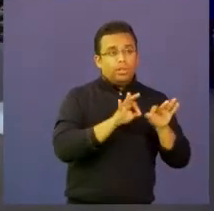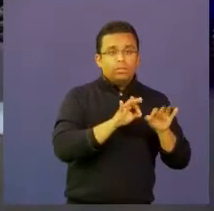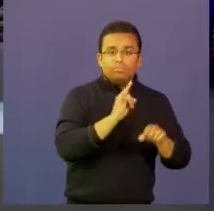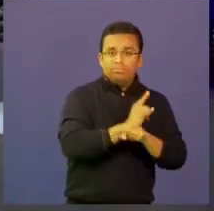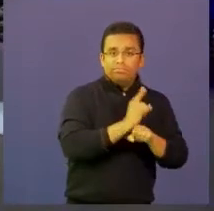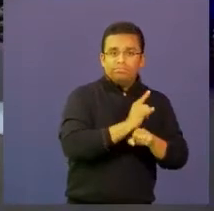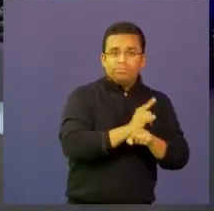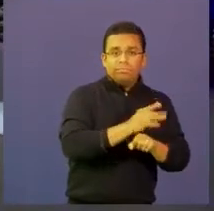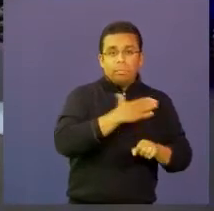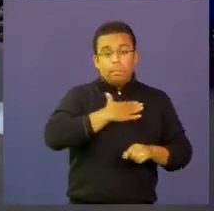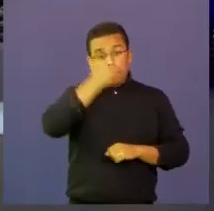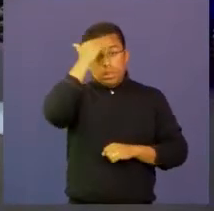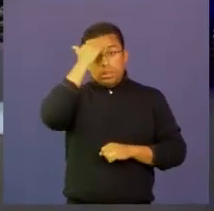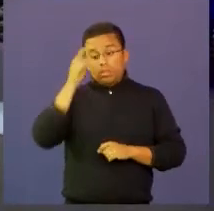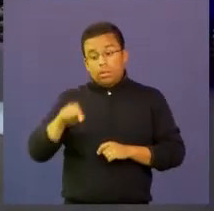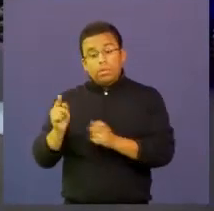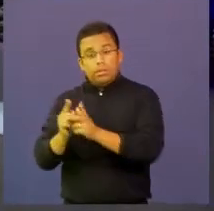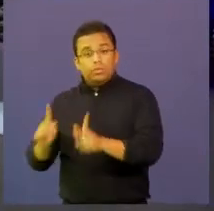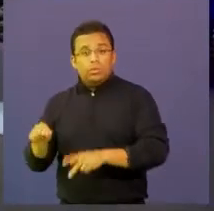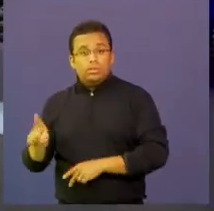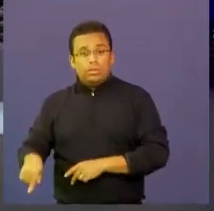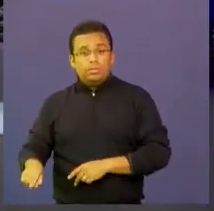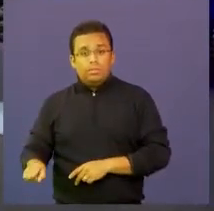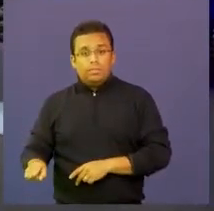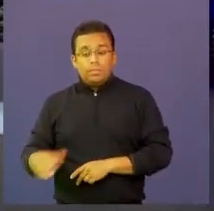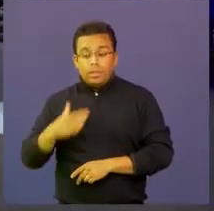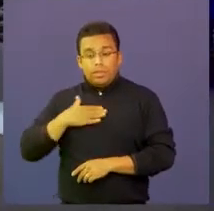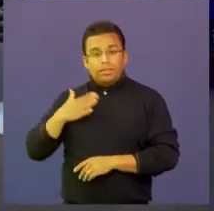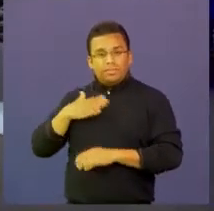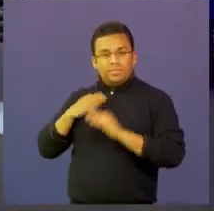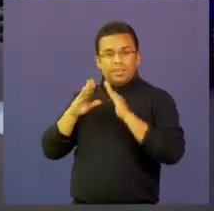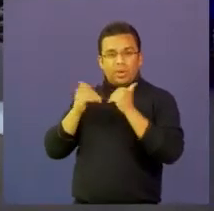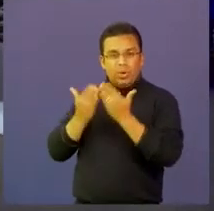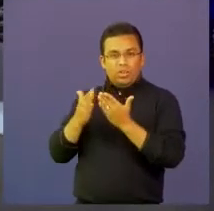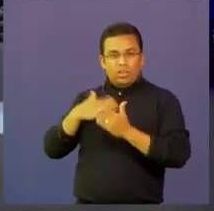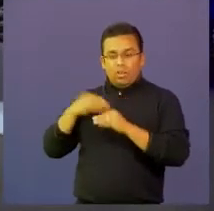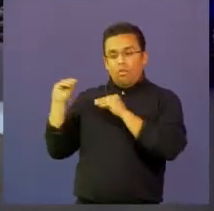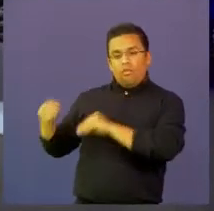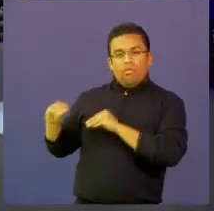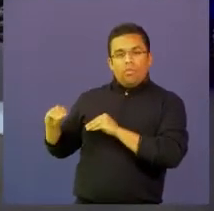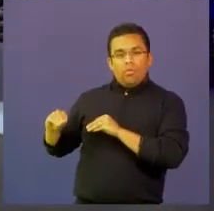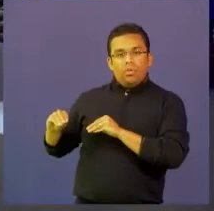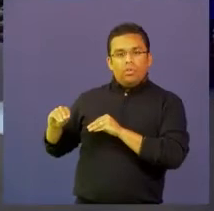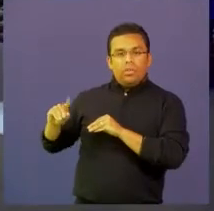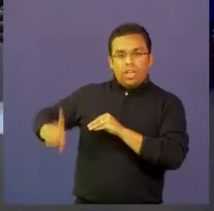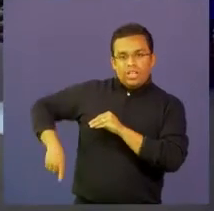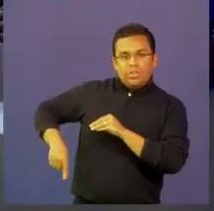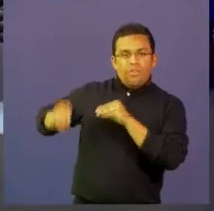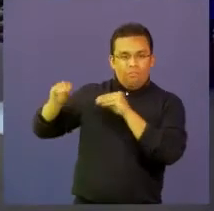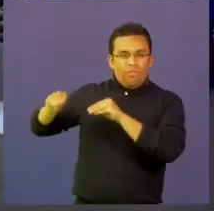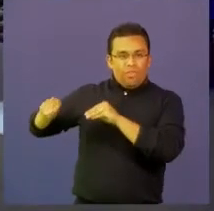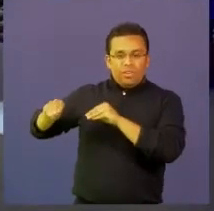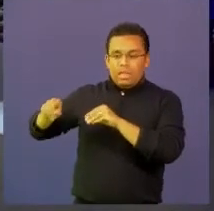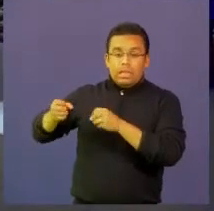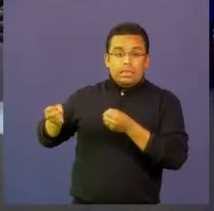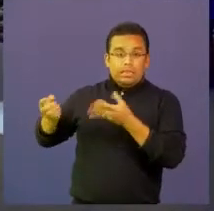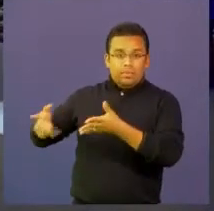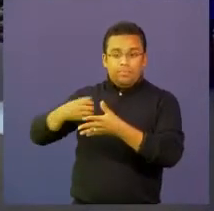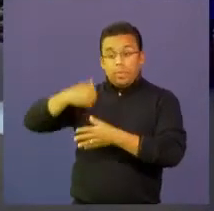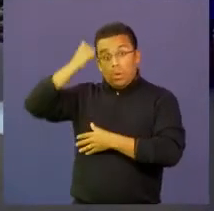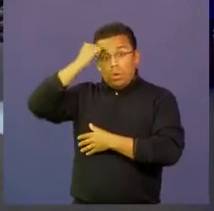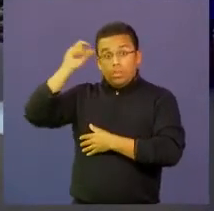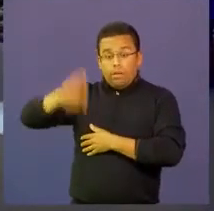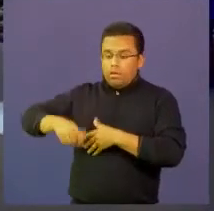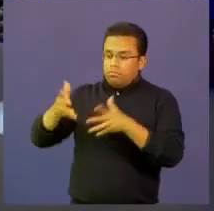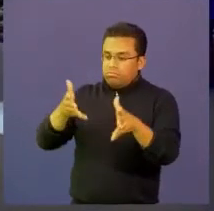nosotros en la institución también tenemos escuelas de formación y escuelas de capacitación en las cuales también nuestros docentes tienen temor de emplear